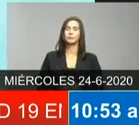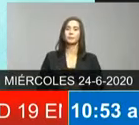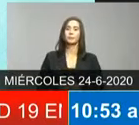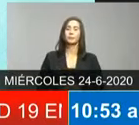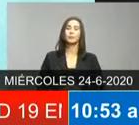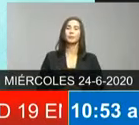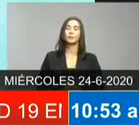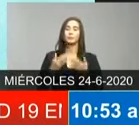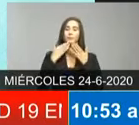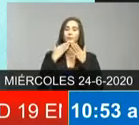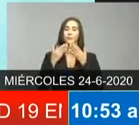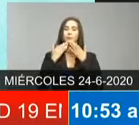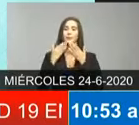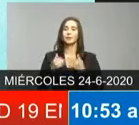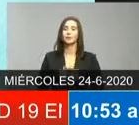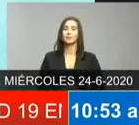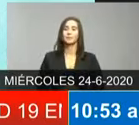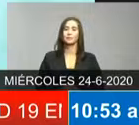perfecto gracias